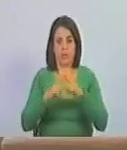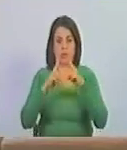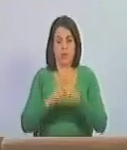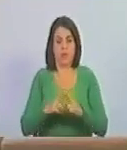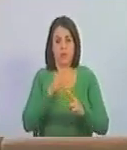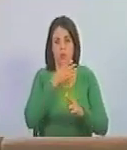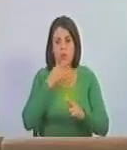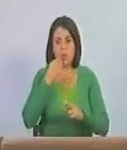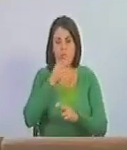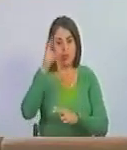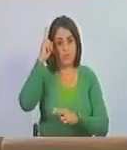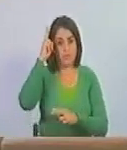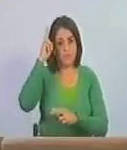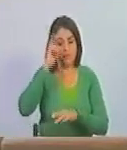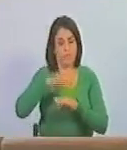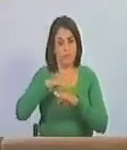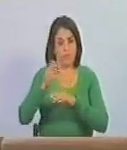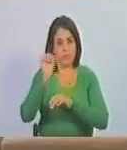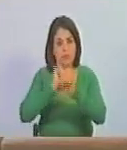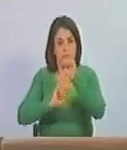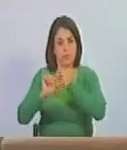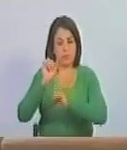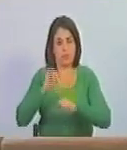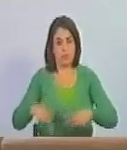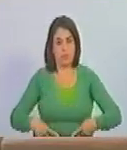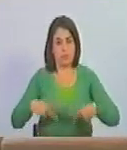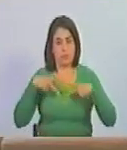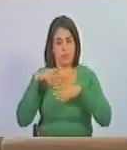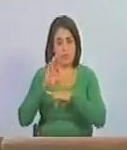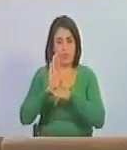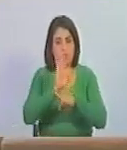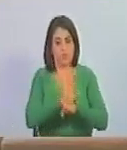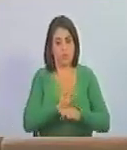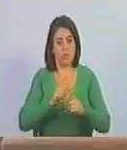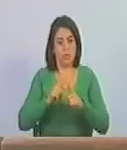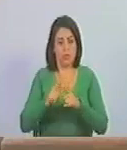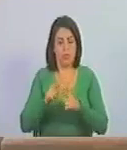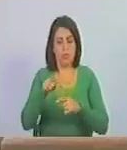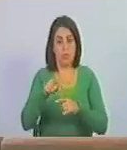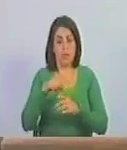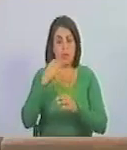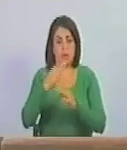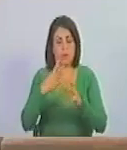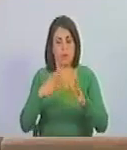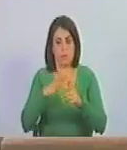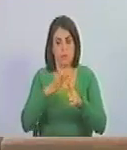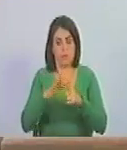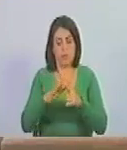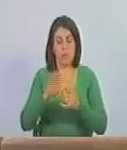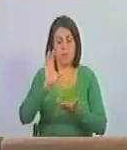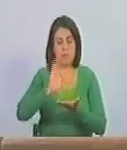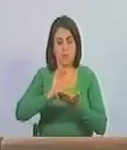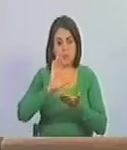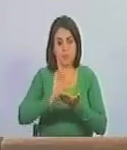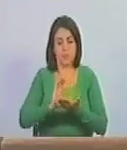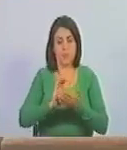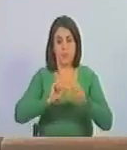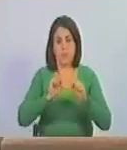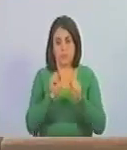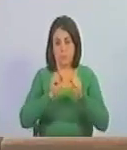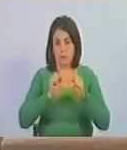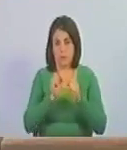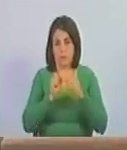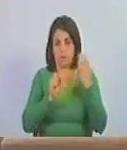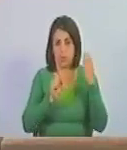Juventudes Indígenas por la Defensa de la Vida y Conservación de la Amazonía, realizado en la ciudad de Bogotá,